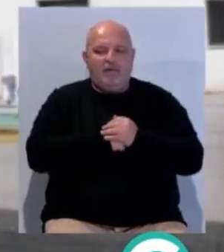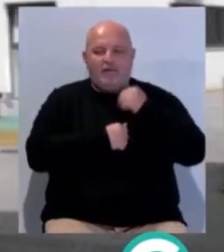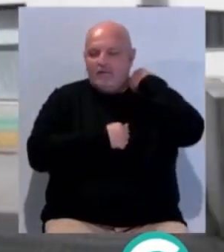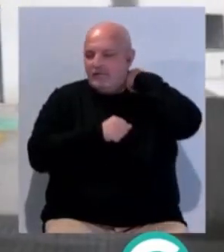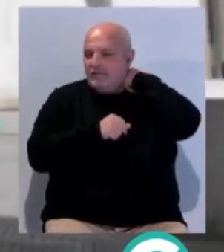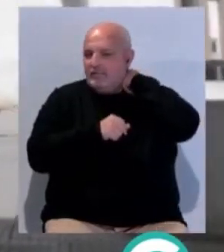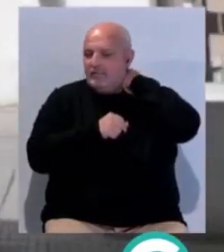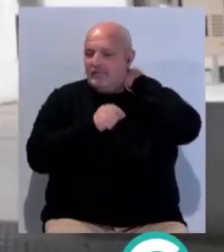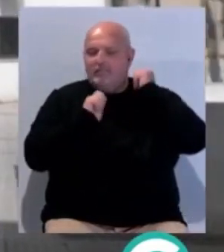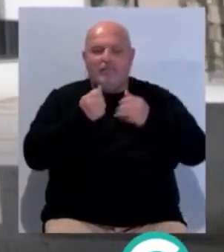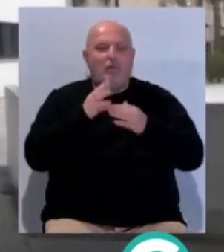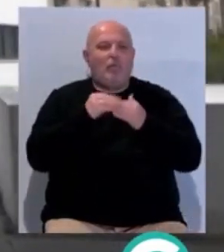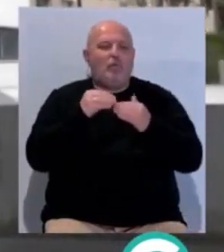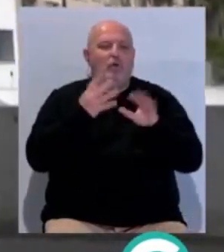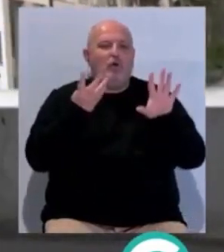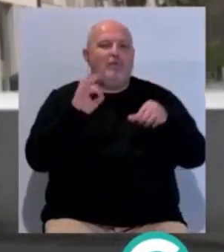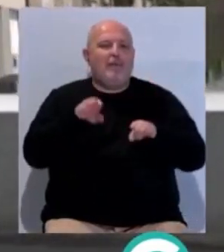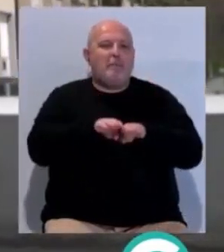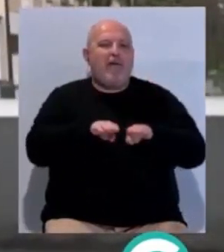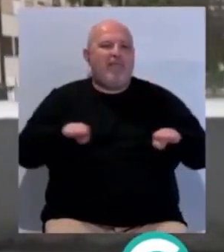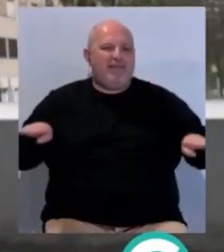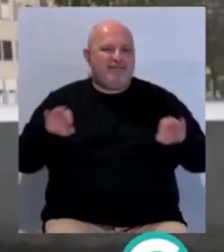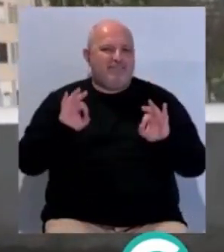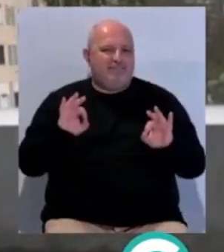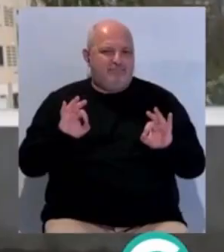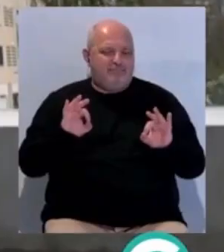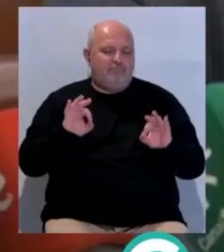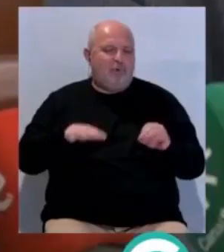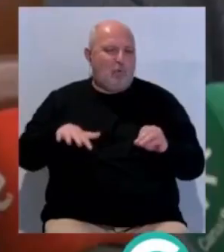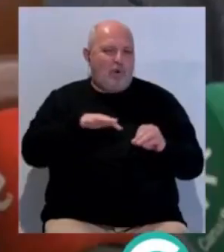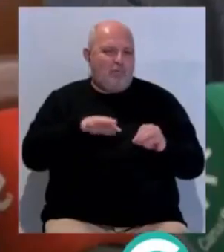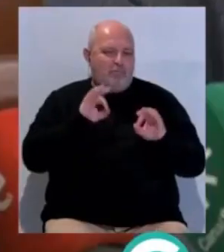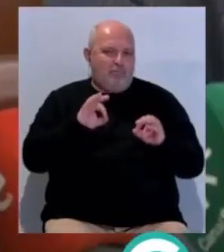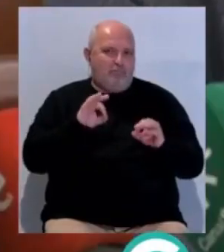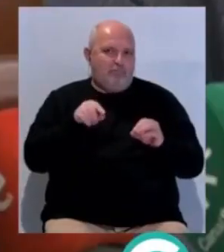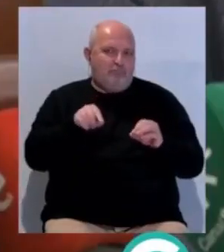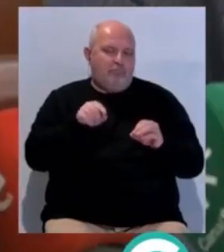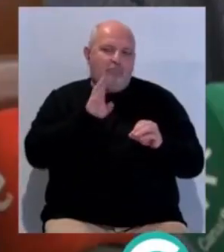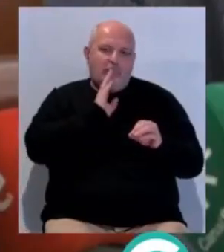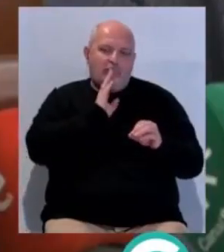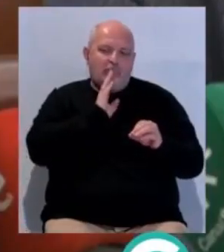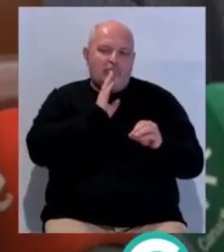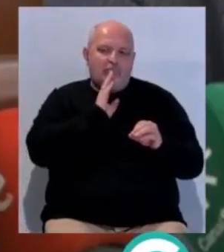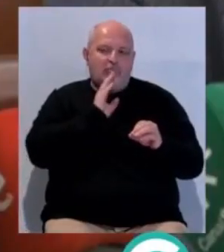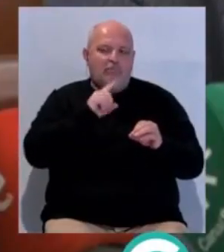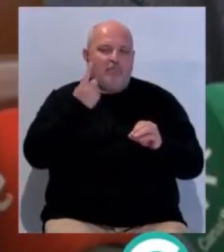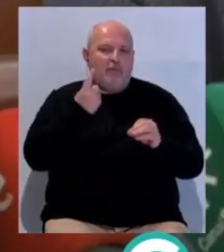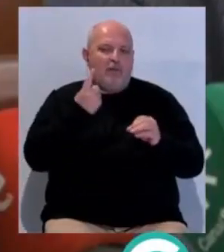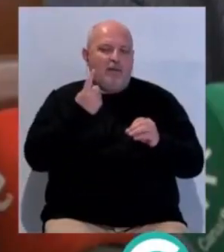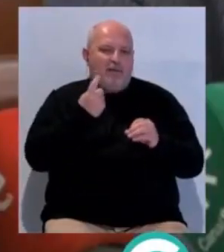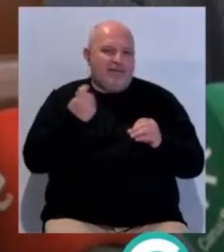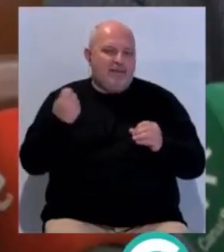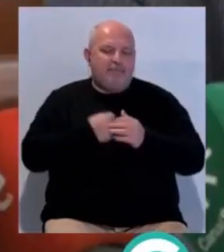nos va a permitir poner en uso 90 plazas de parking en un lugar que, como digo, lo requieren.